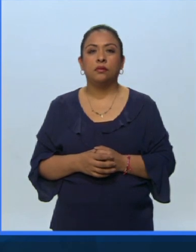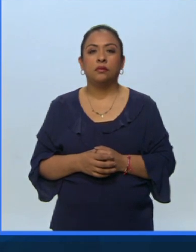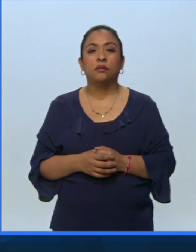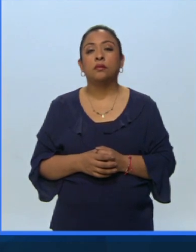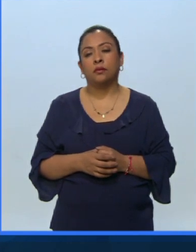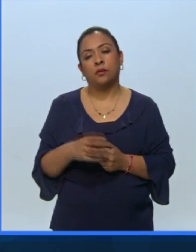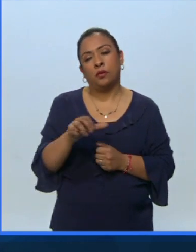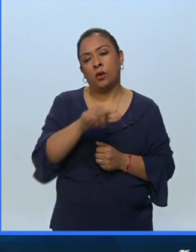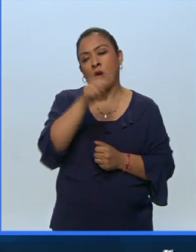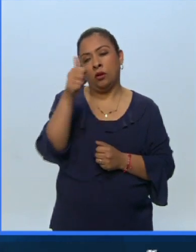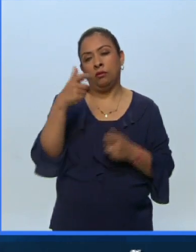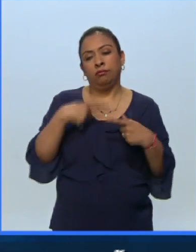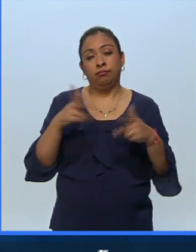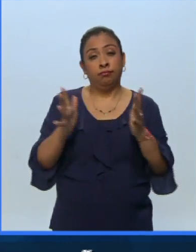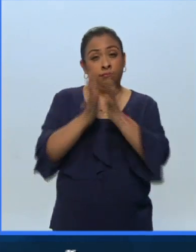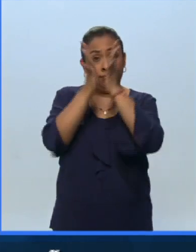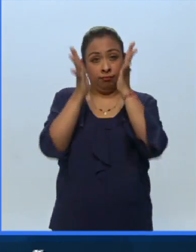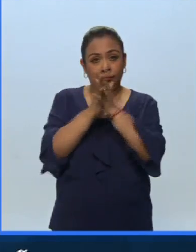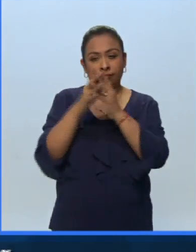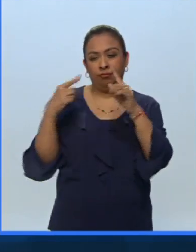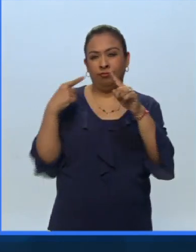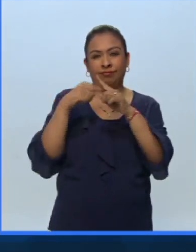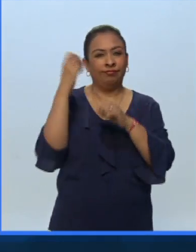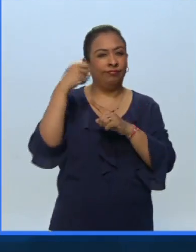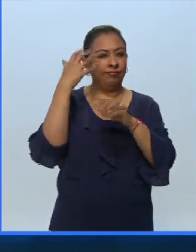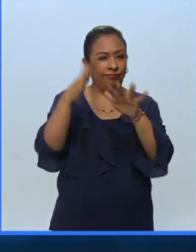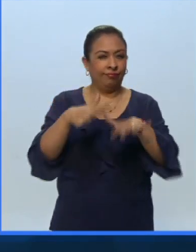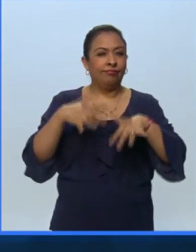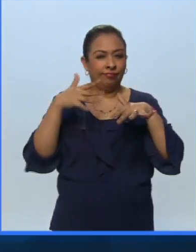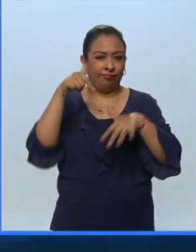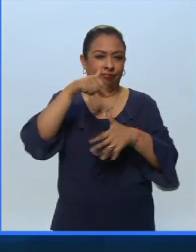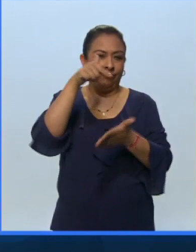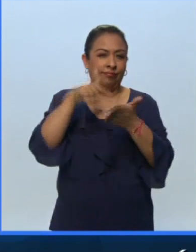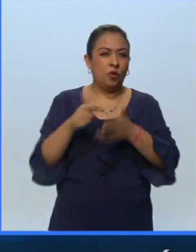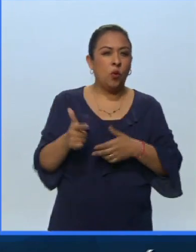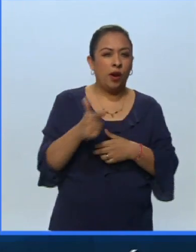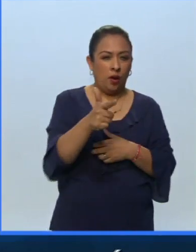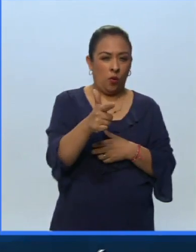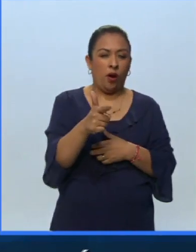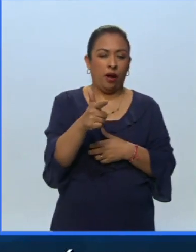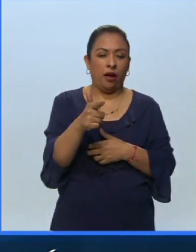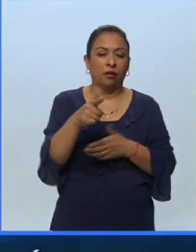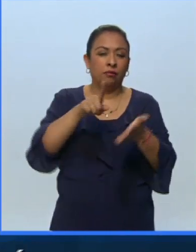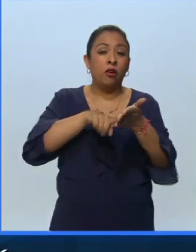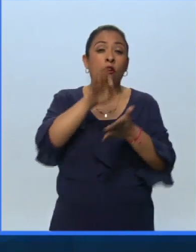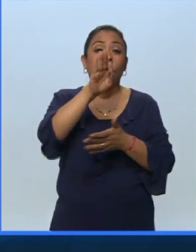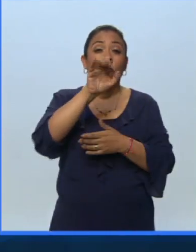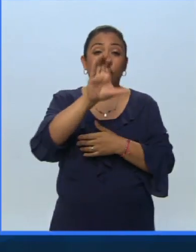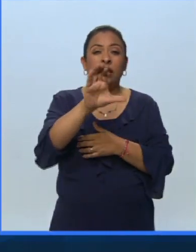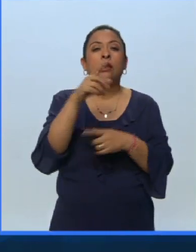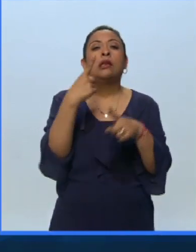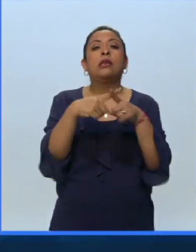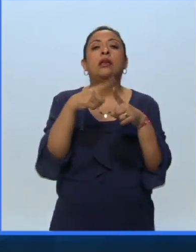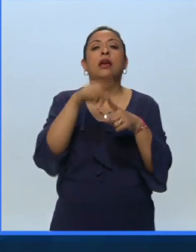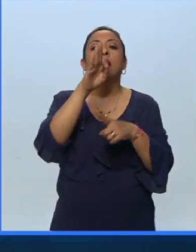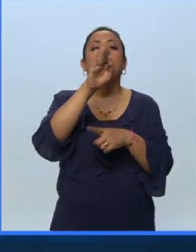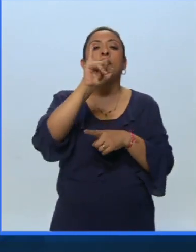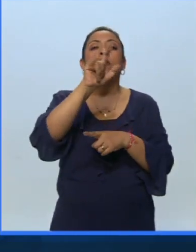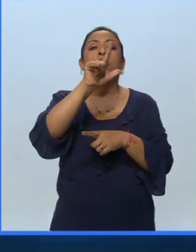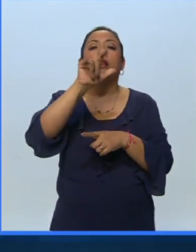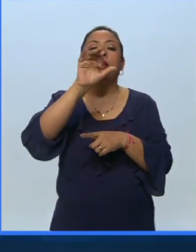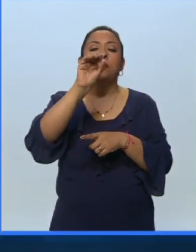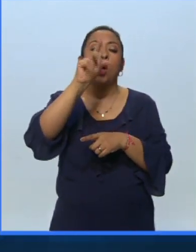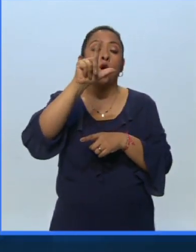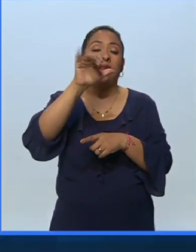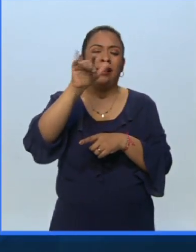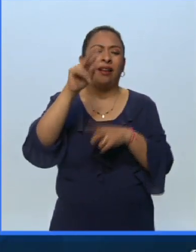otro de los participantes en este ciclo de conferencias aquí en Guanajuato en el marco del Festival Internacional Serrantino fue Philippe Olé-Laprón